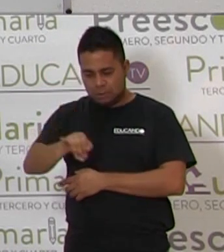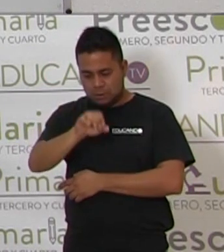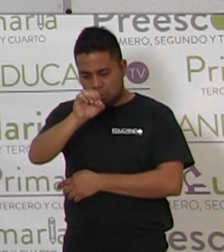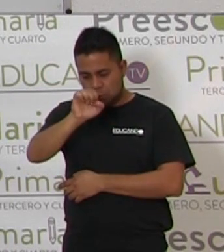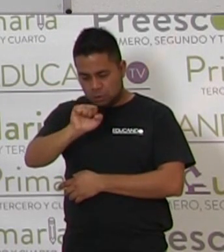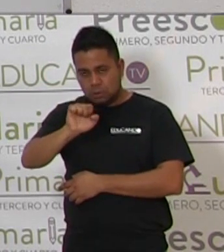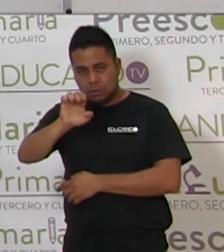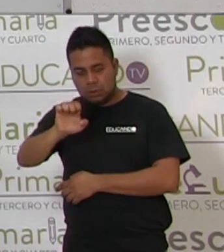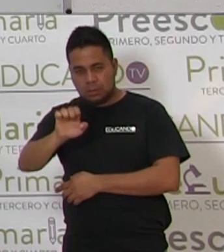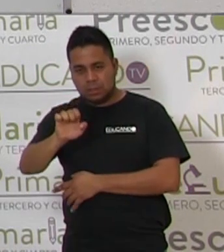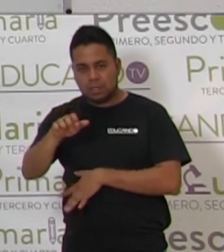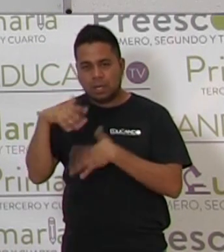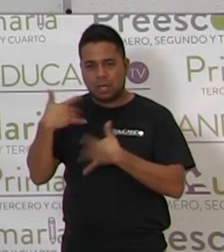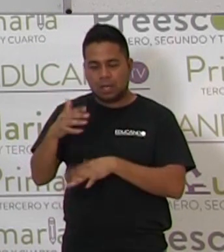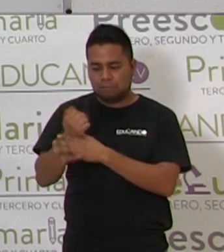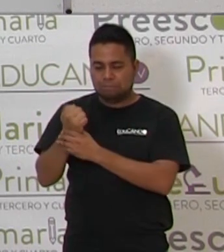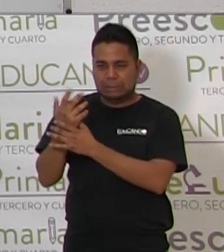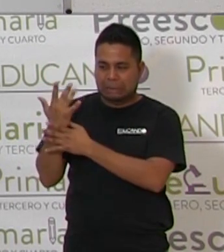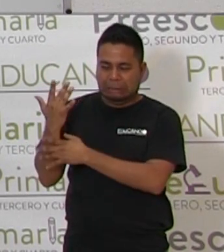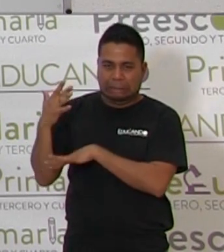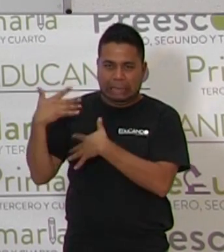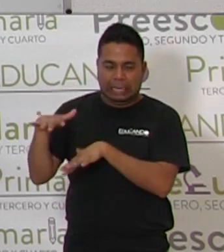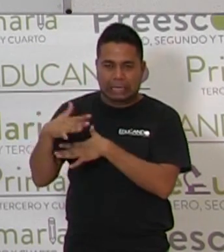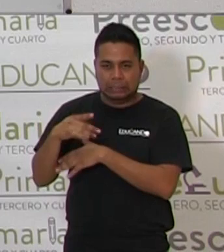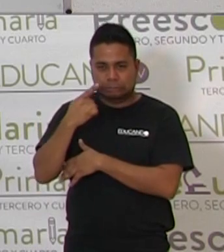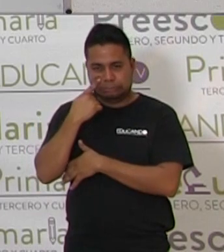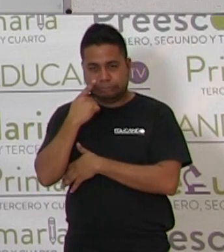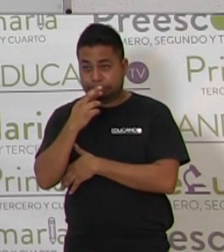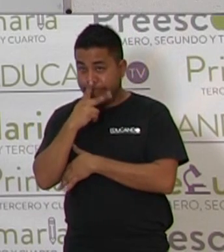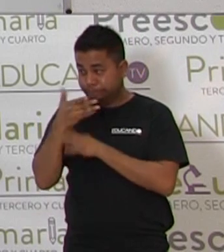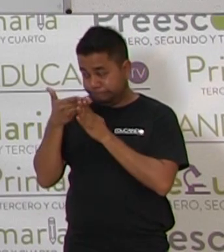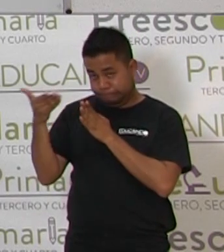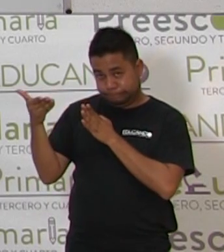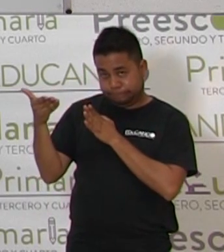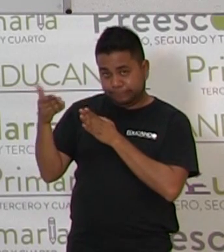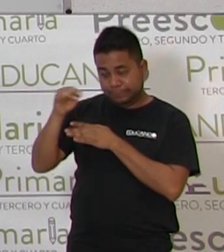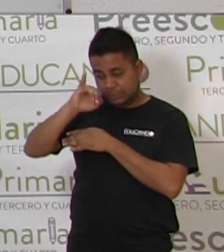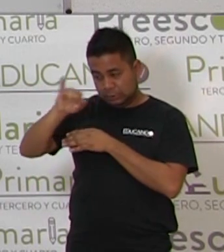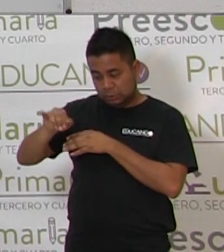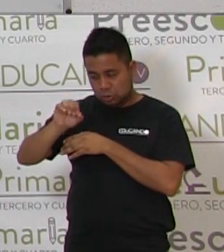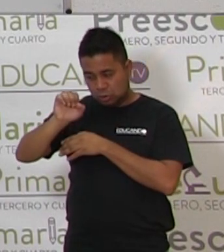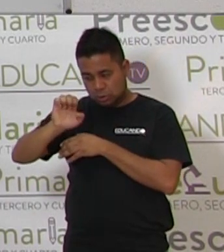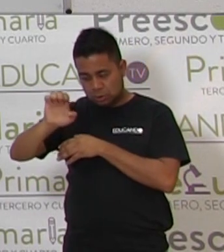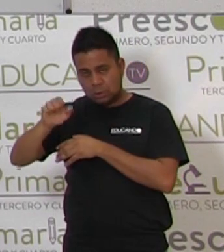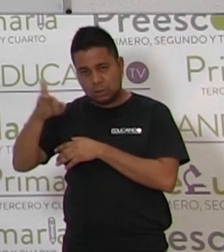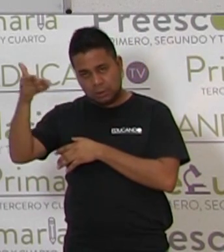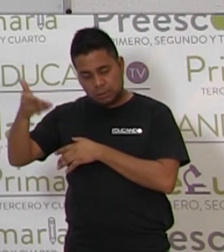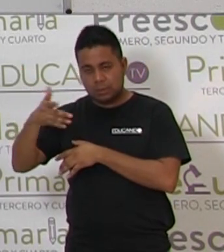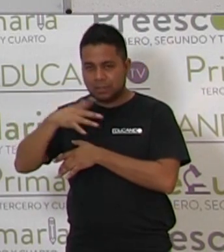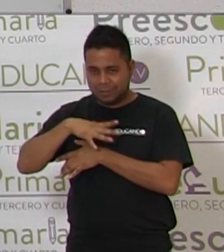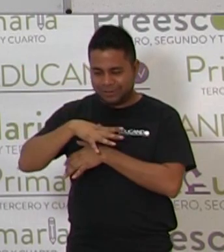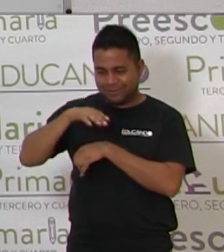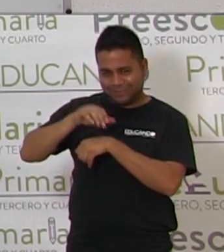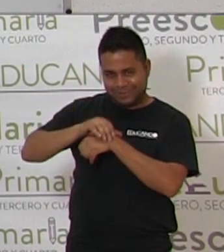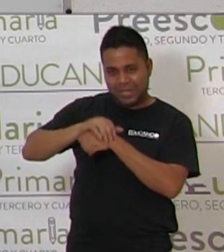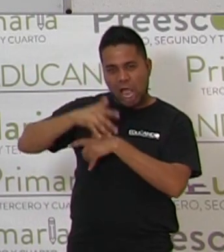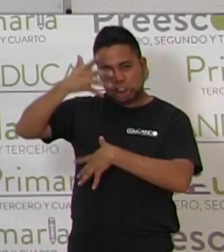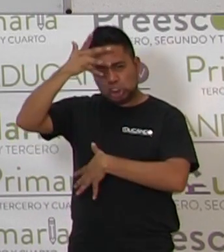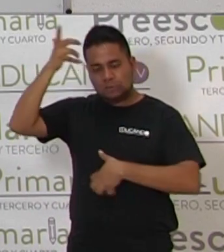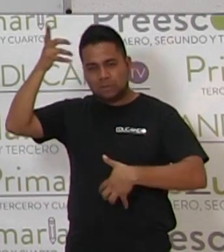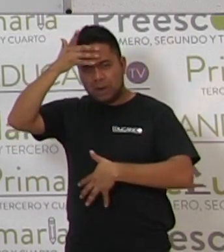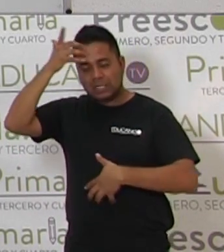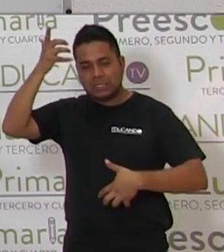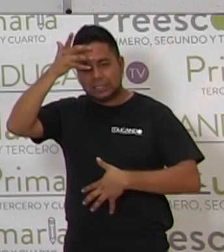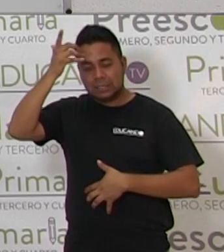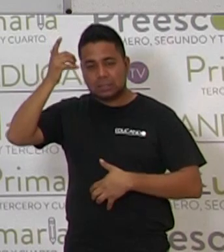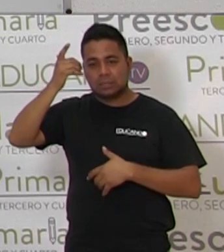manota. Y a ver, ¿así se ve mejor José? Aquí está José. José el chimpancé. Y hasta rima.